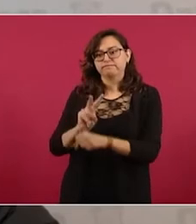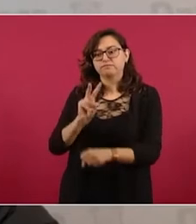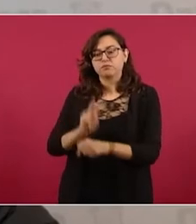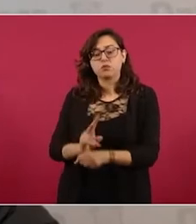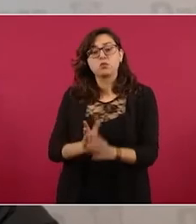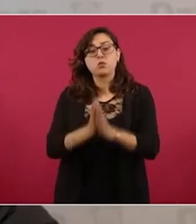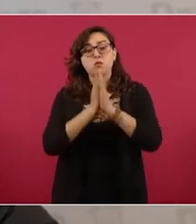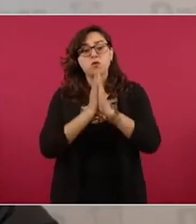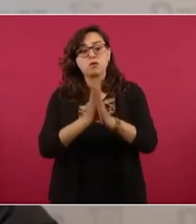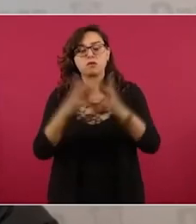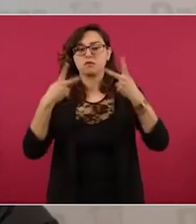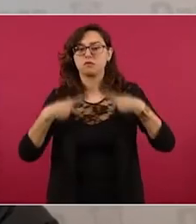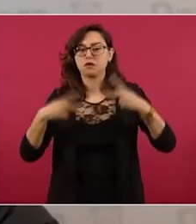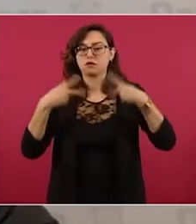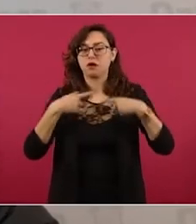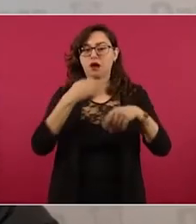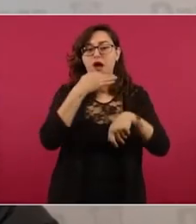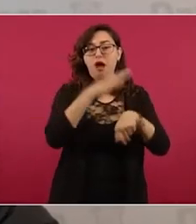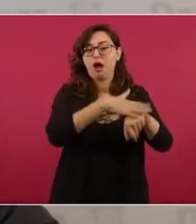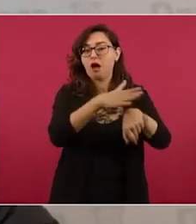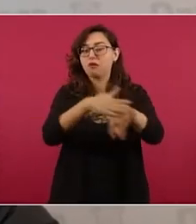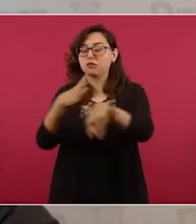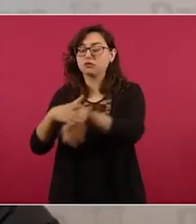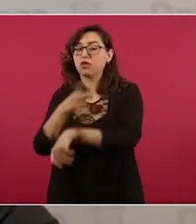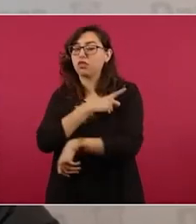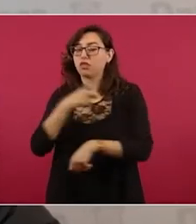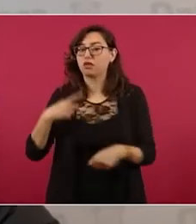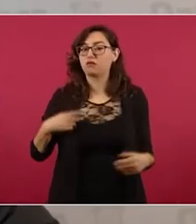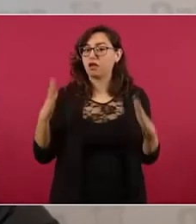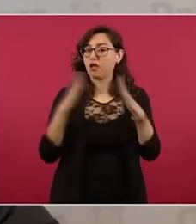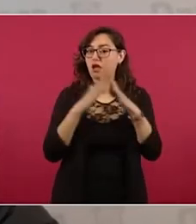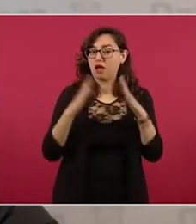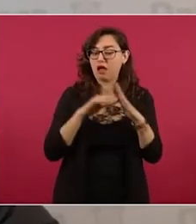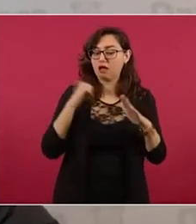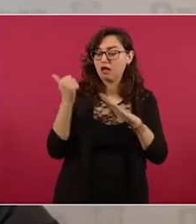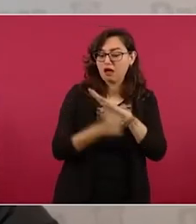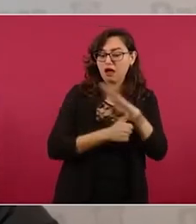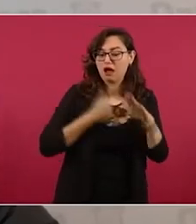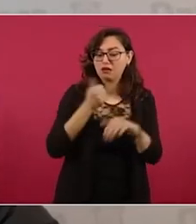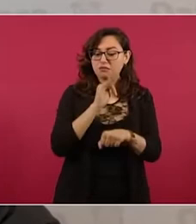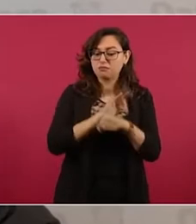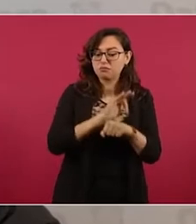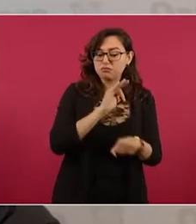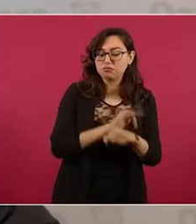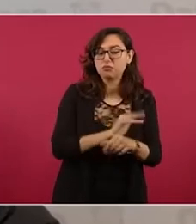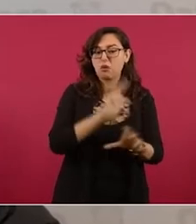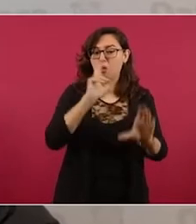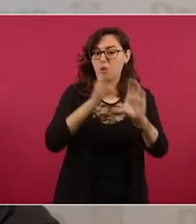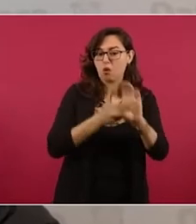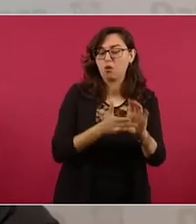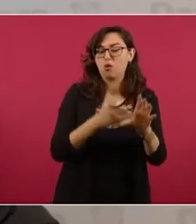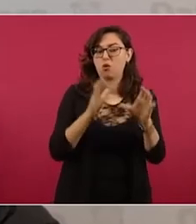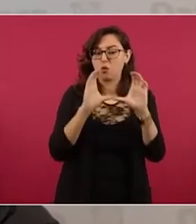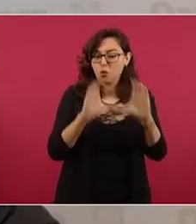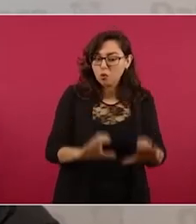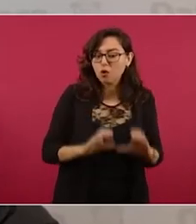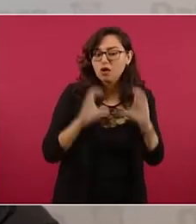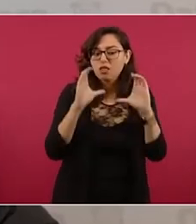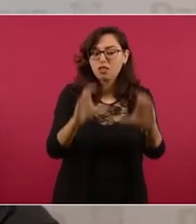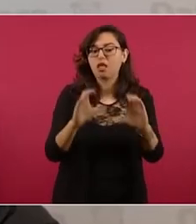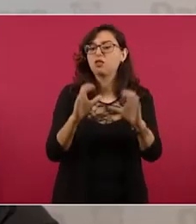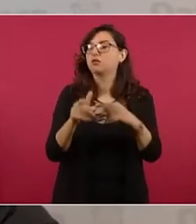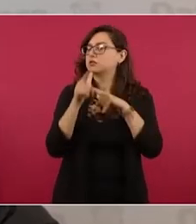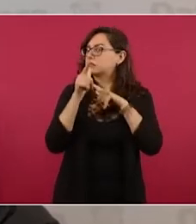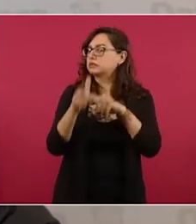resguardada ya que sigue habiendo lluvias no tan intensas, pero esto va a permitir que pueda haber todavía probabilidad